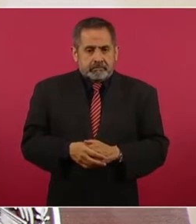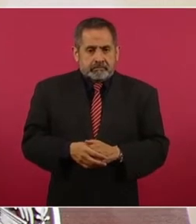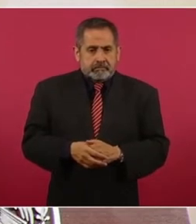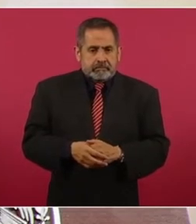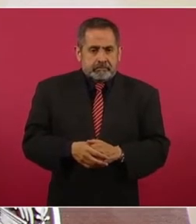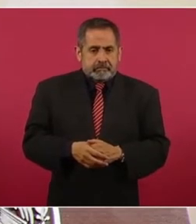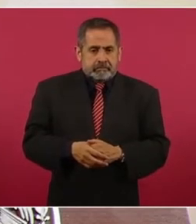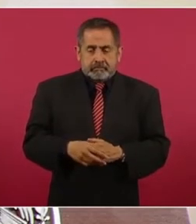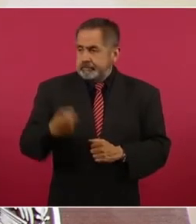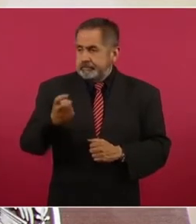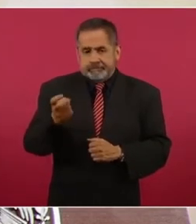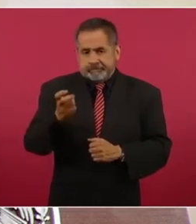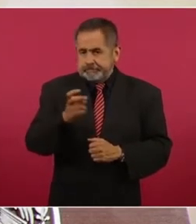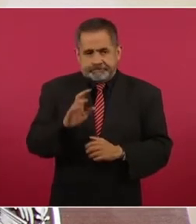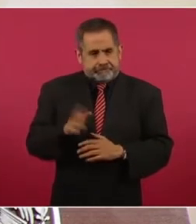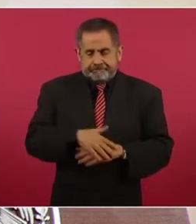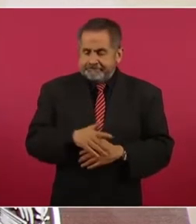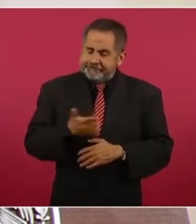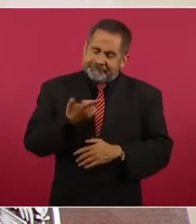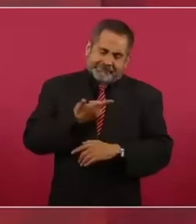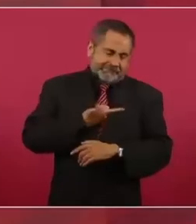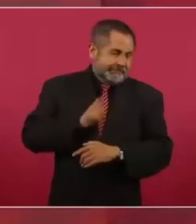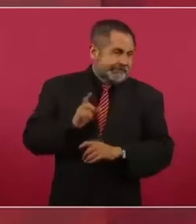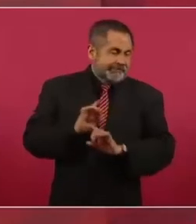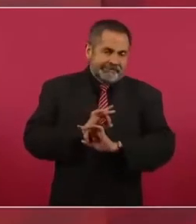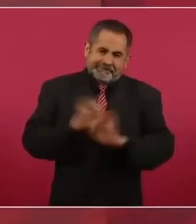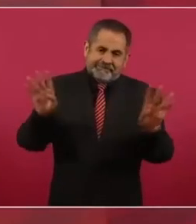Y eso es lo que me indigna.